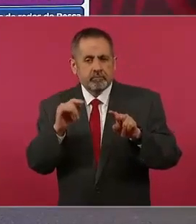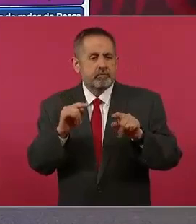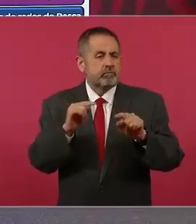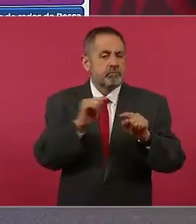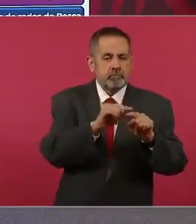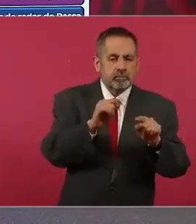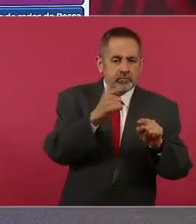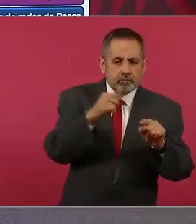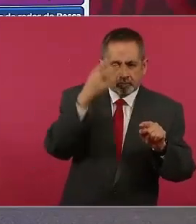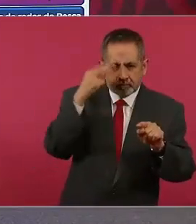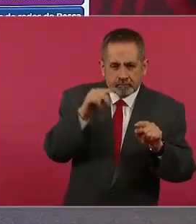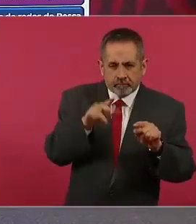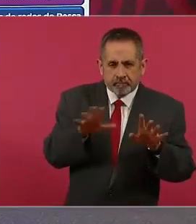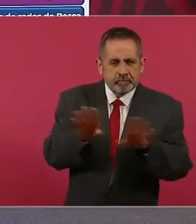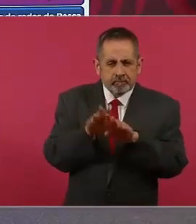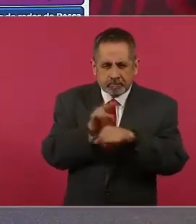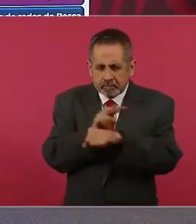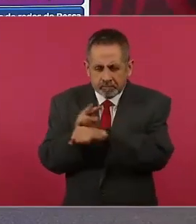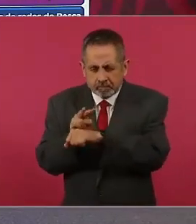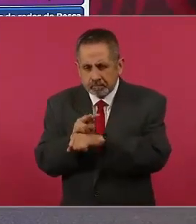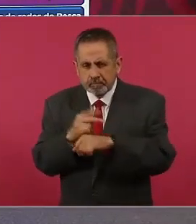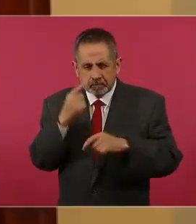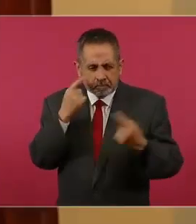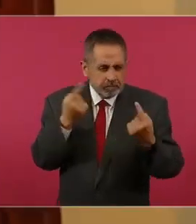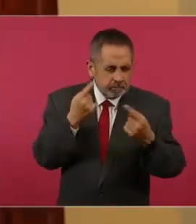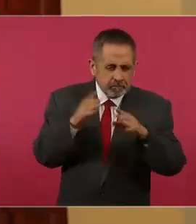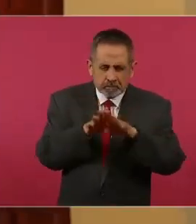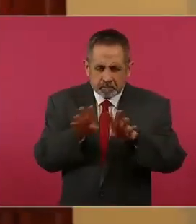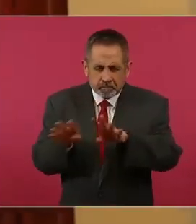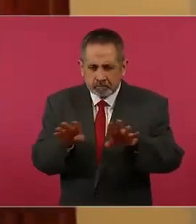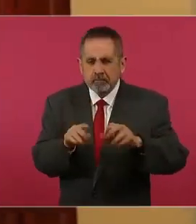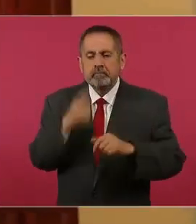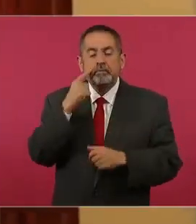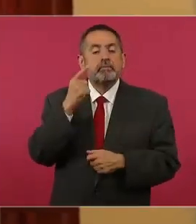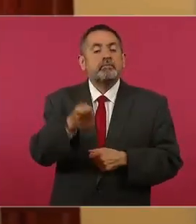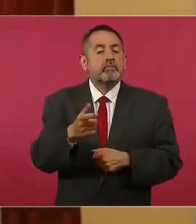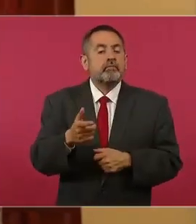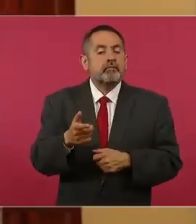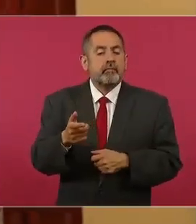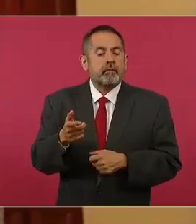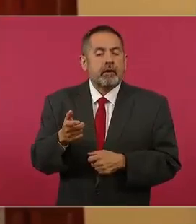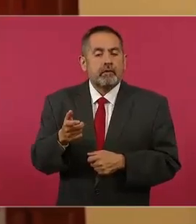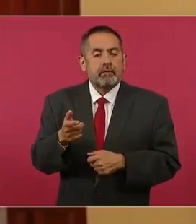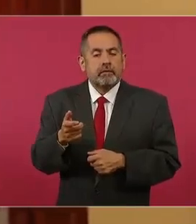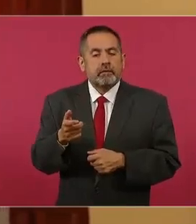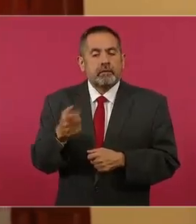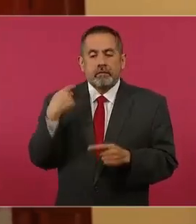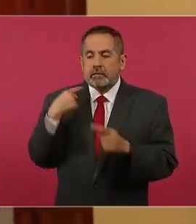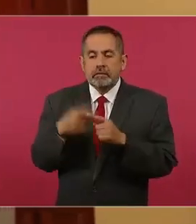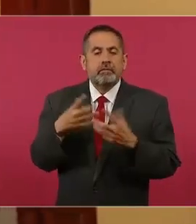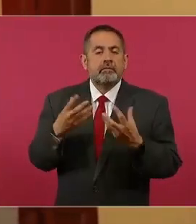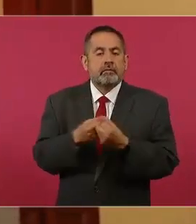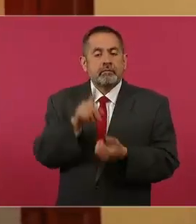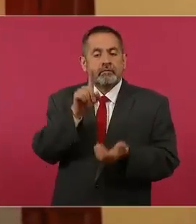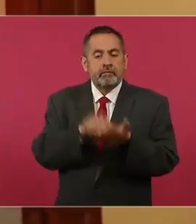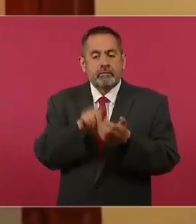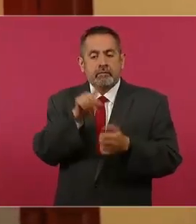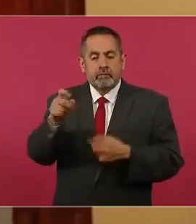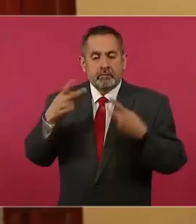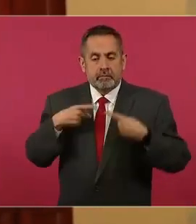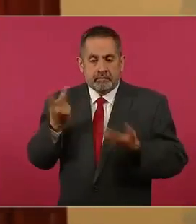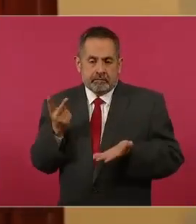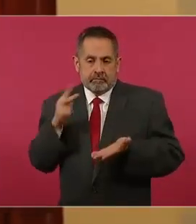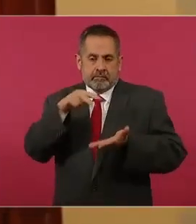frontera con Estados Unidos, durante el periodo se emplearon 1.100 elementos,